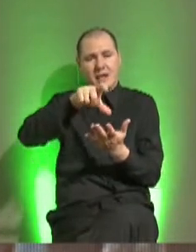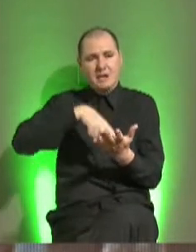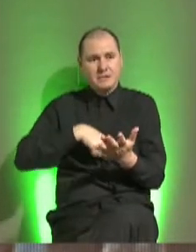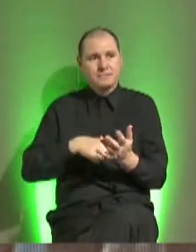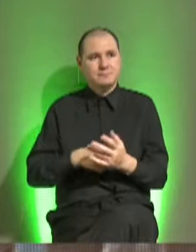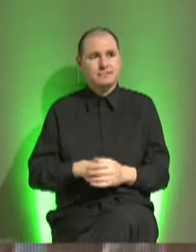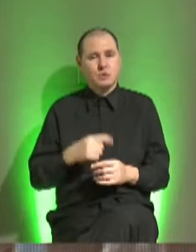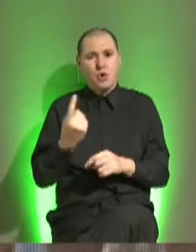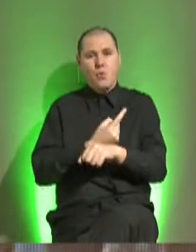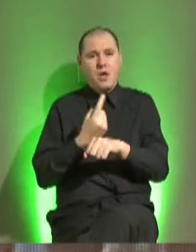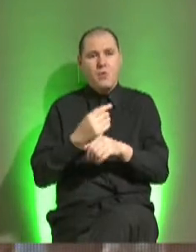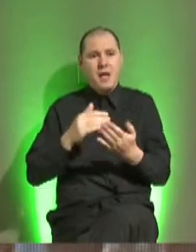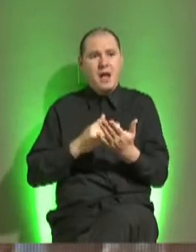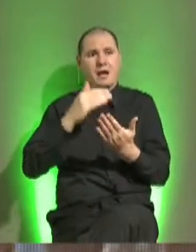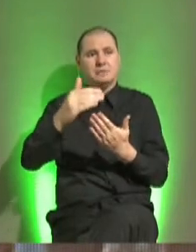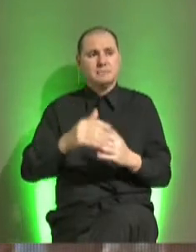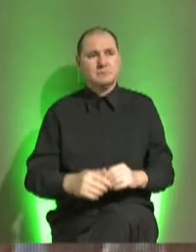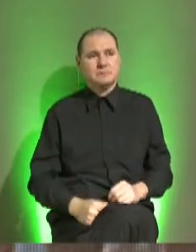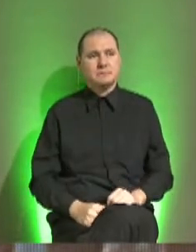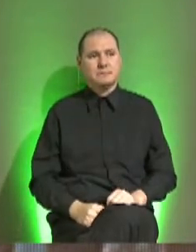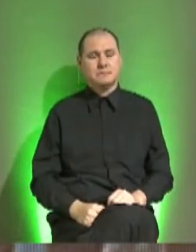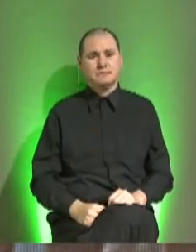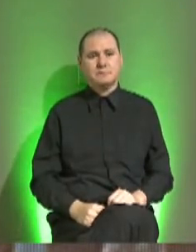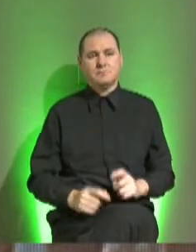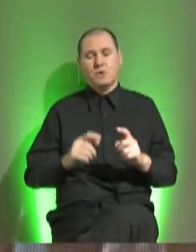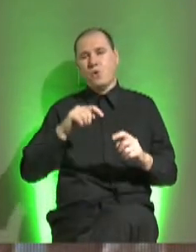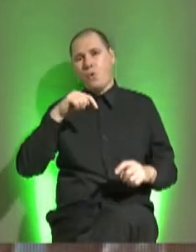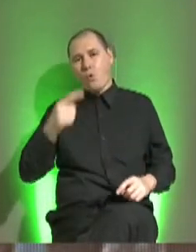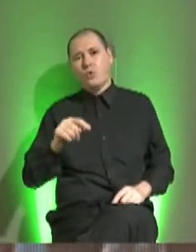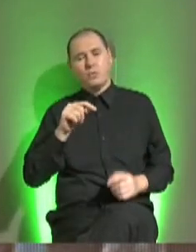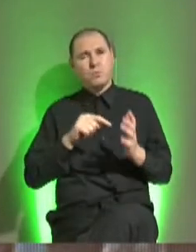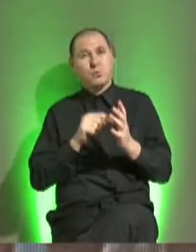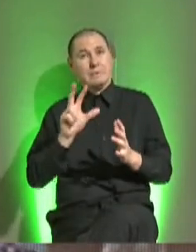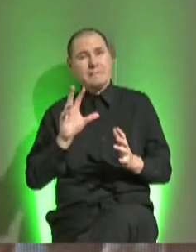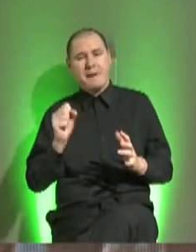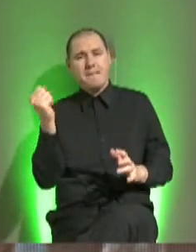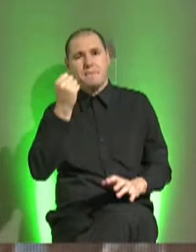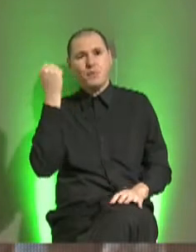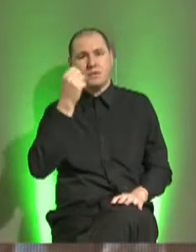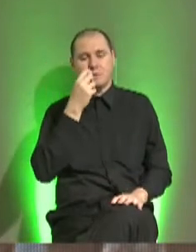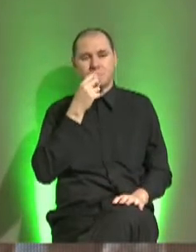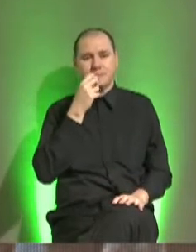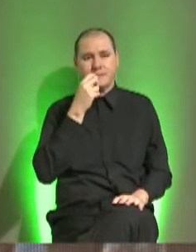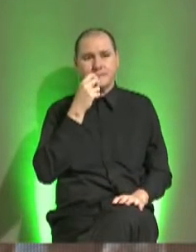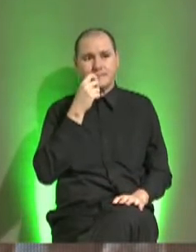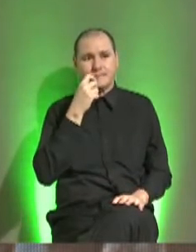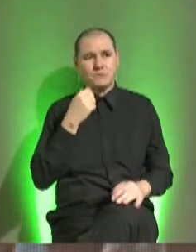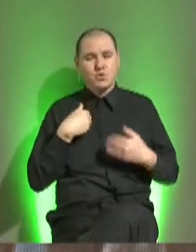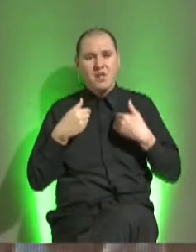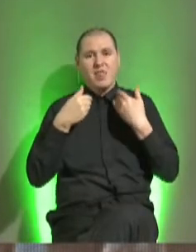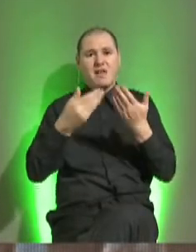crédito, abrir una hora más que mi competencia. Y lo tercero, y lo más importante, fue que si... O sea, yo brindaba